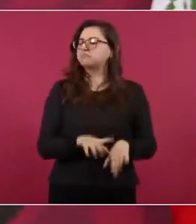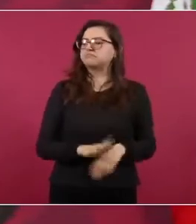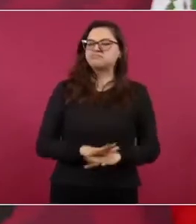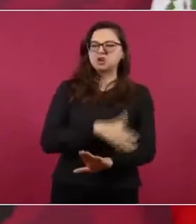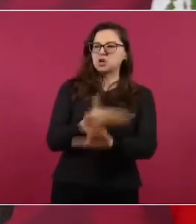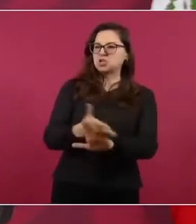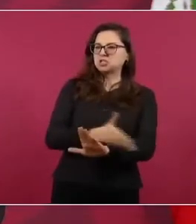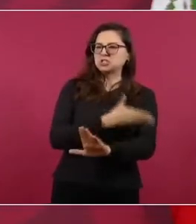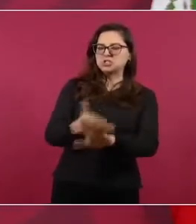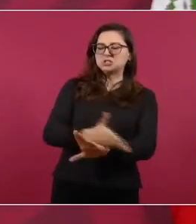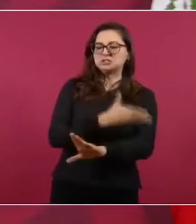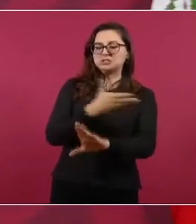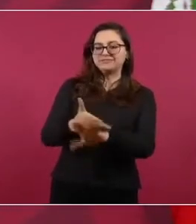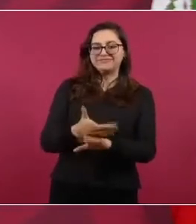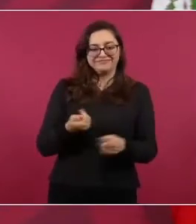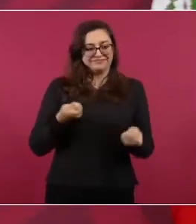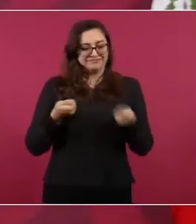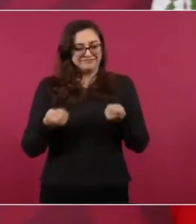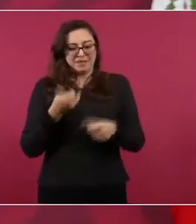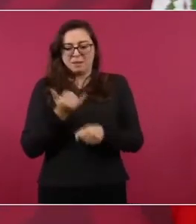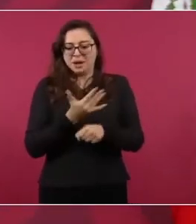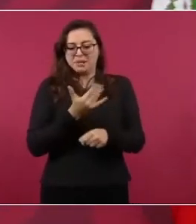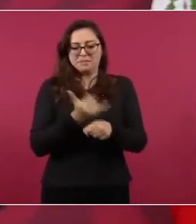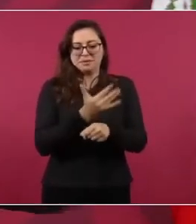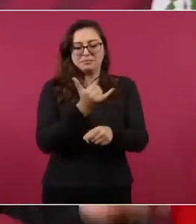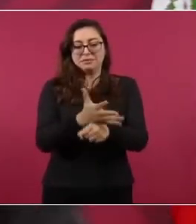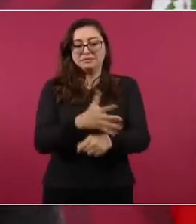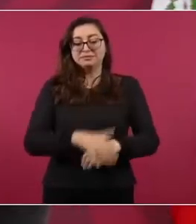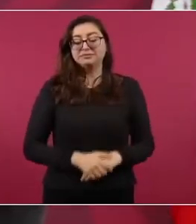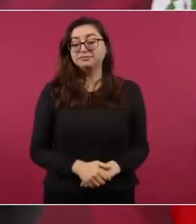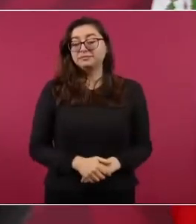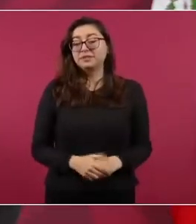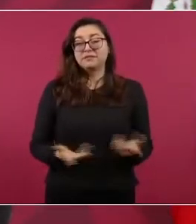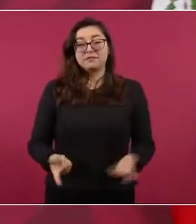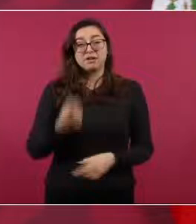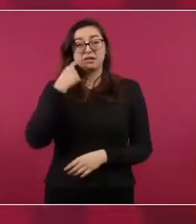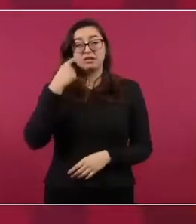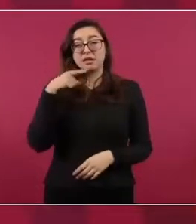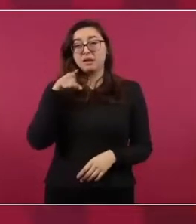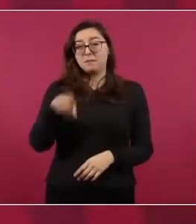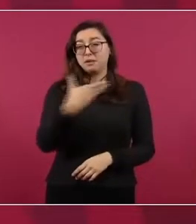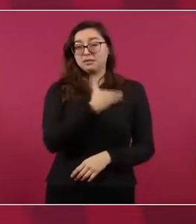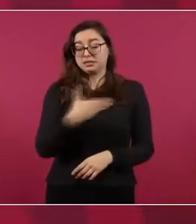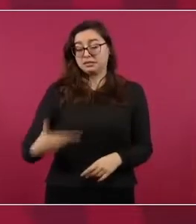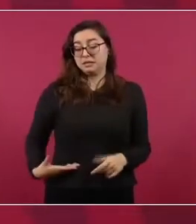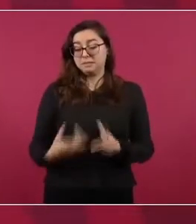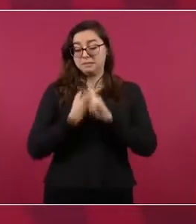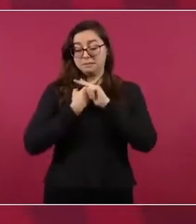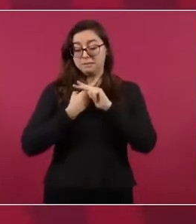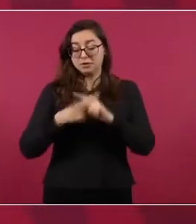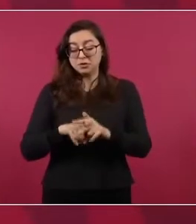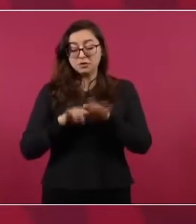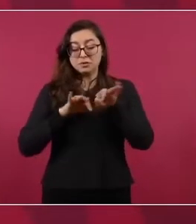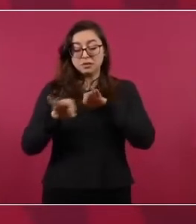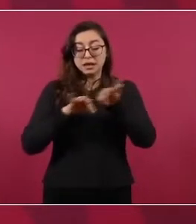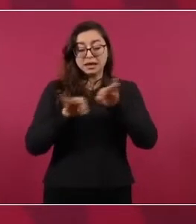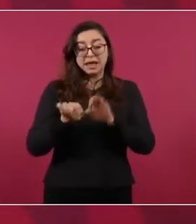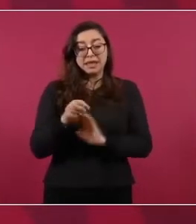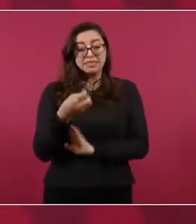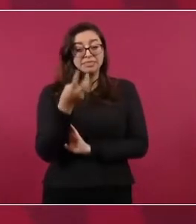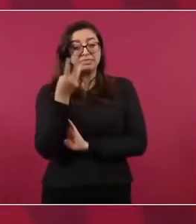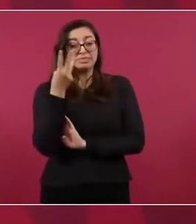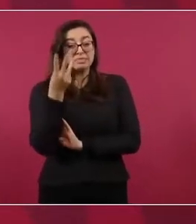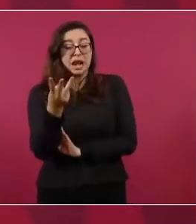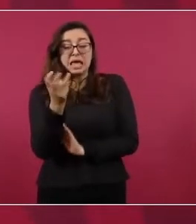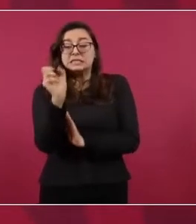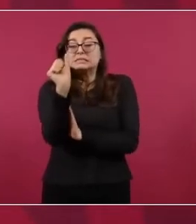gobierno. gobierno, llevaba yo creo que tres meses y ya le habían presentado en